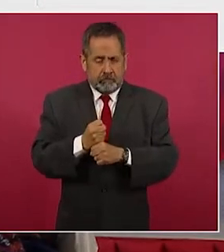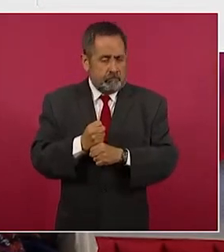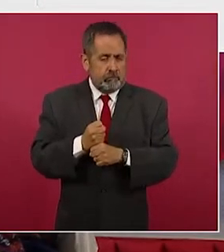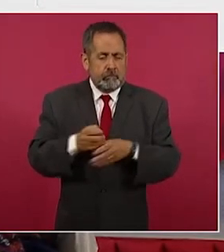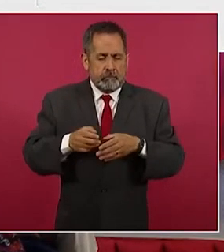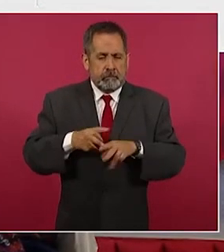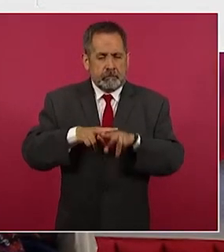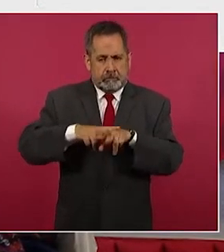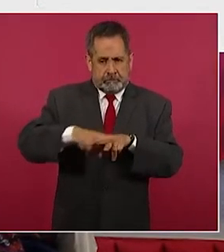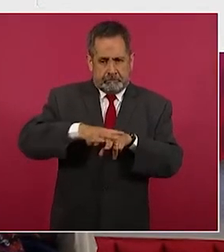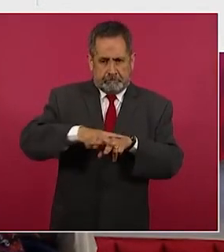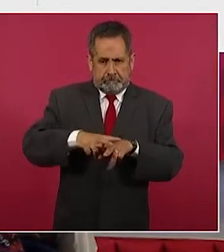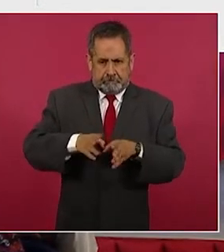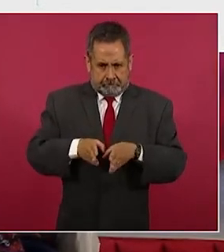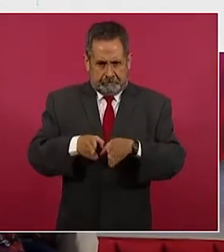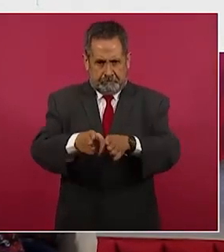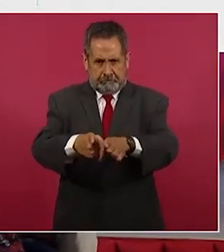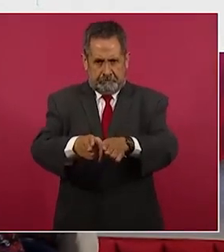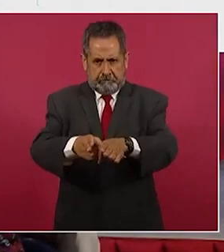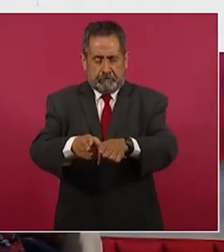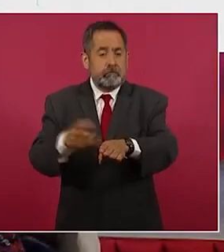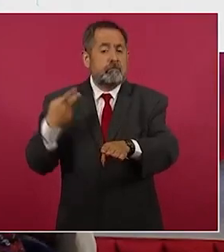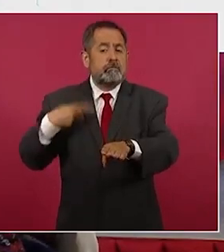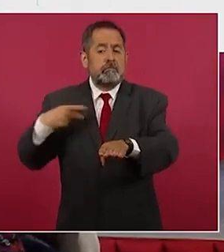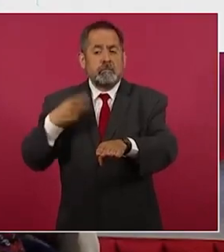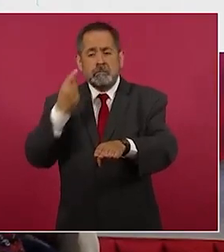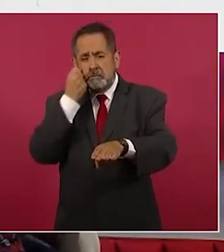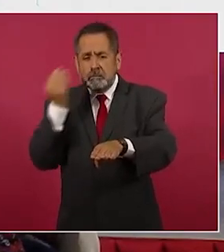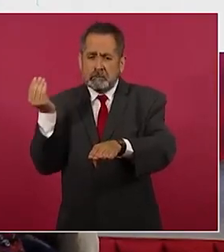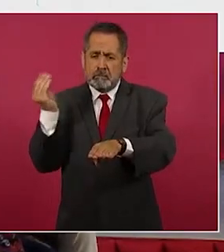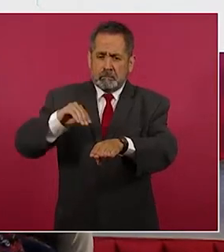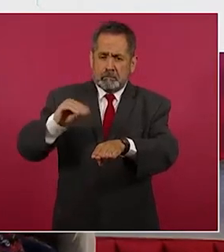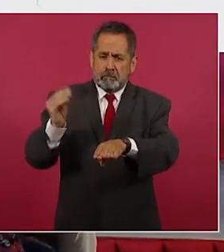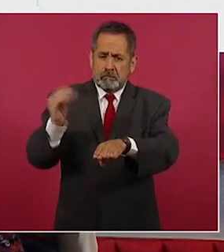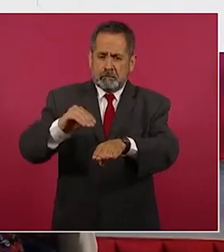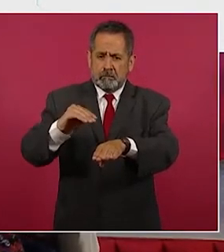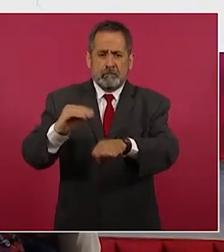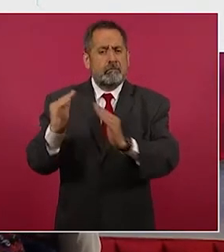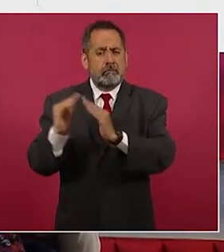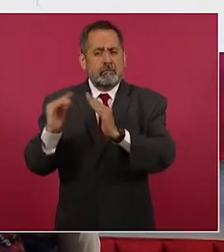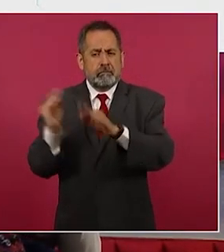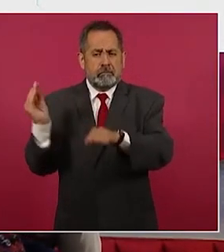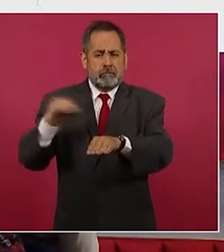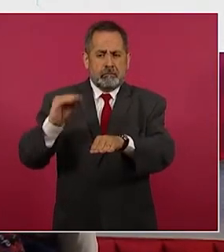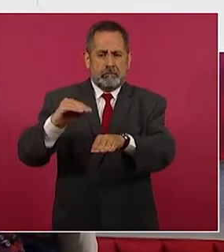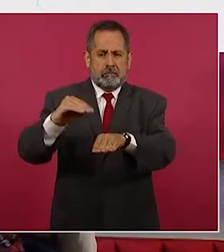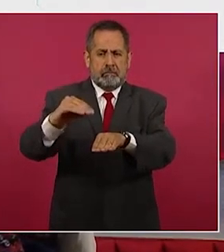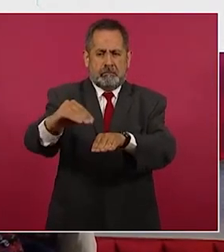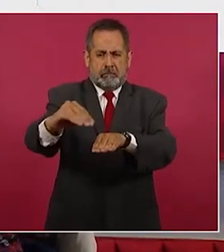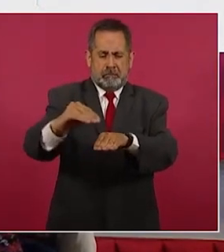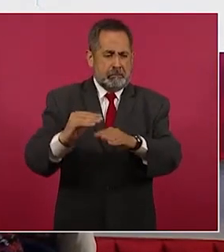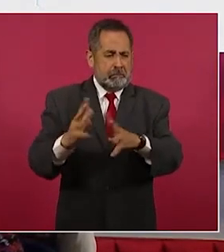vías. Ya platicando directamente con las poblaciones, ellos decidieron si querían